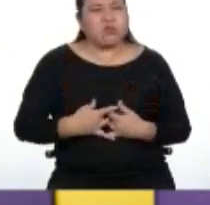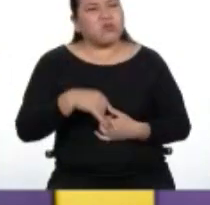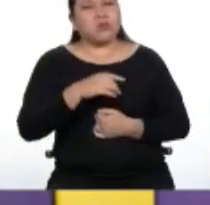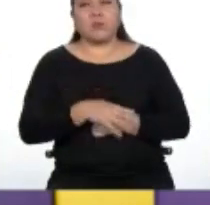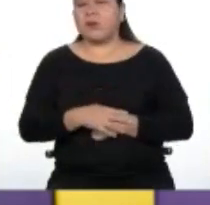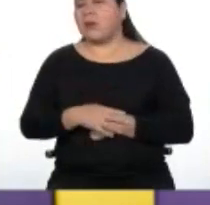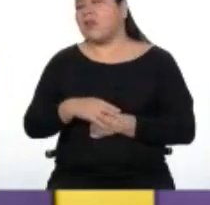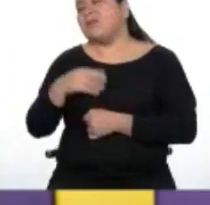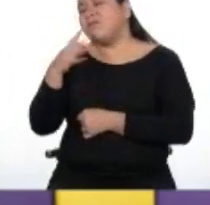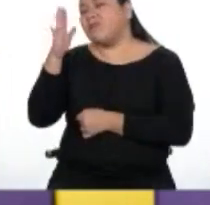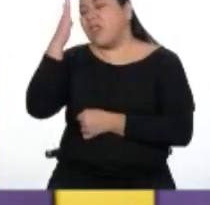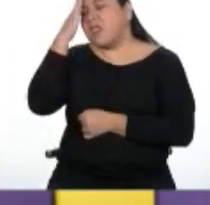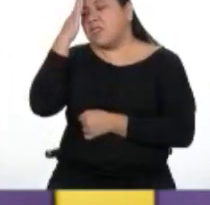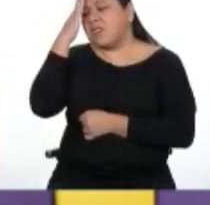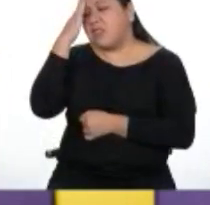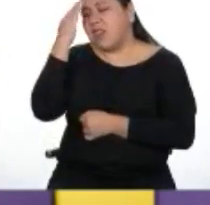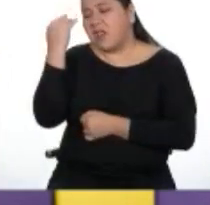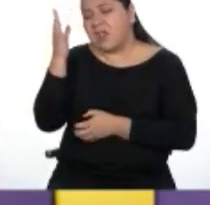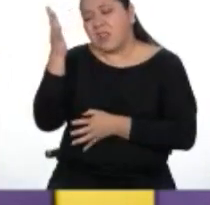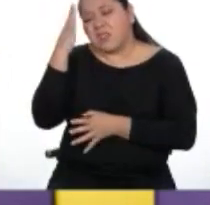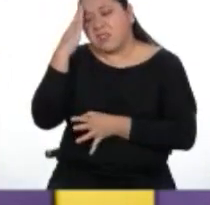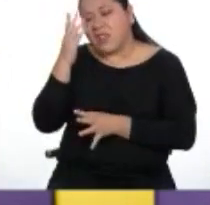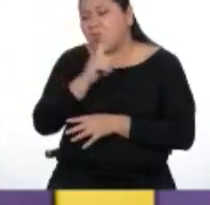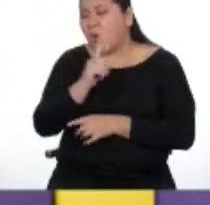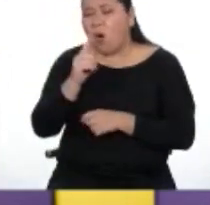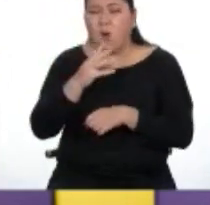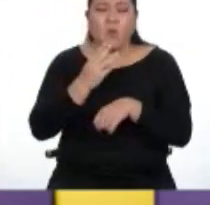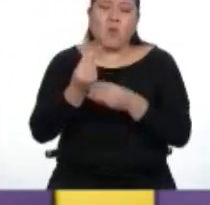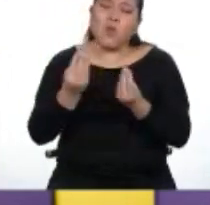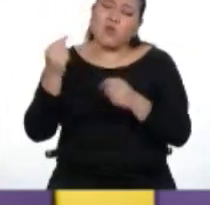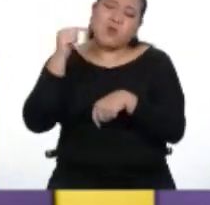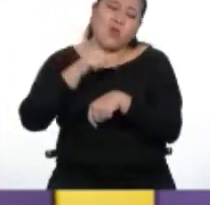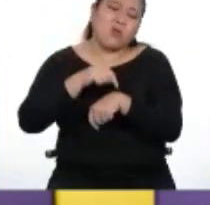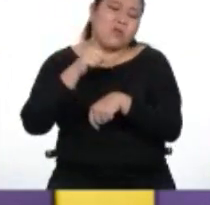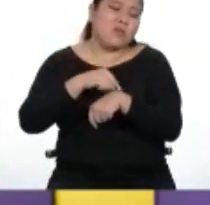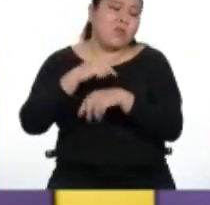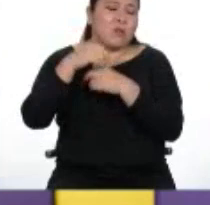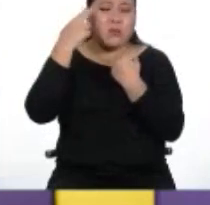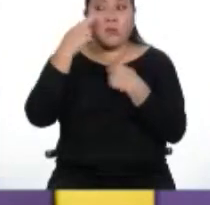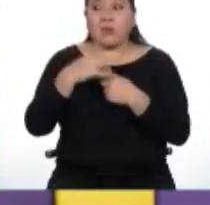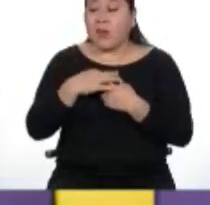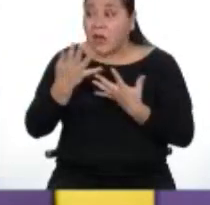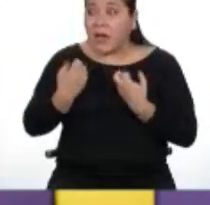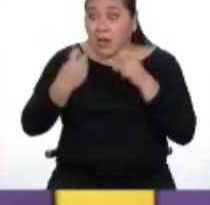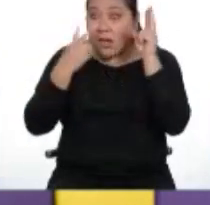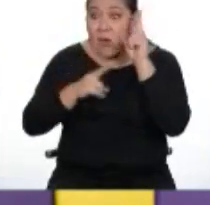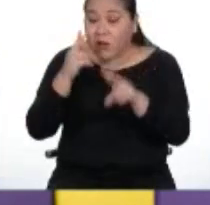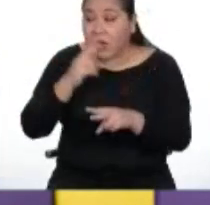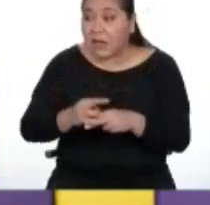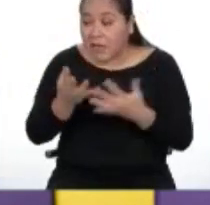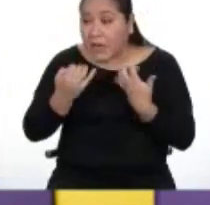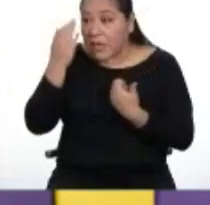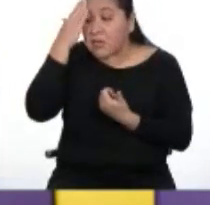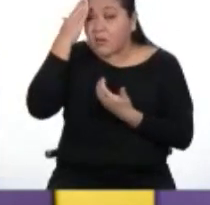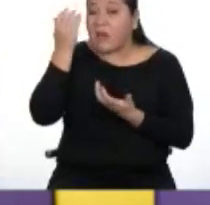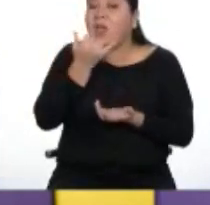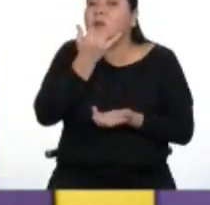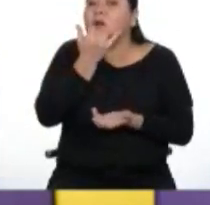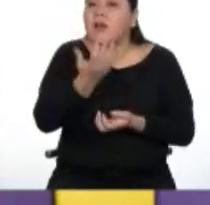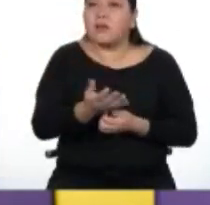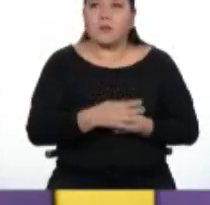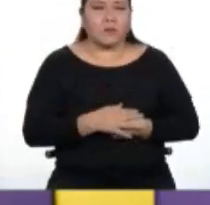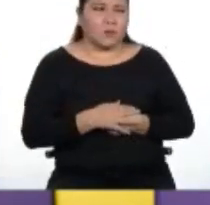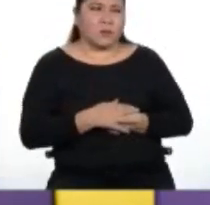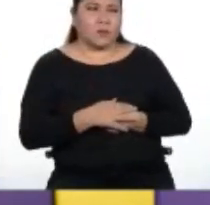sé, yo sé que no debí exponerme a tantísimas noticias, tocino, pero no puedo evitarlo. Tenía que verlas, tengo que saber qué está pasando. A ver,